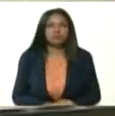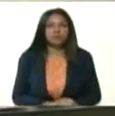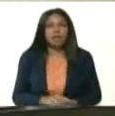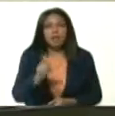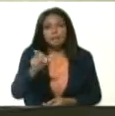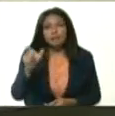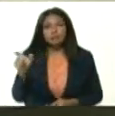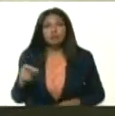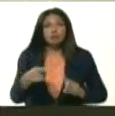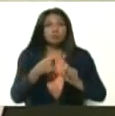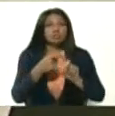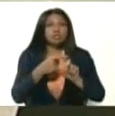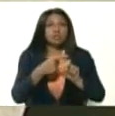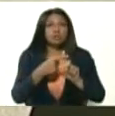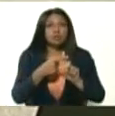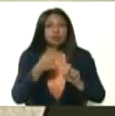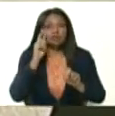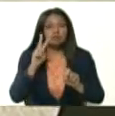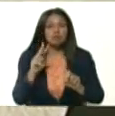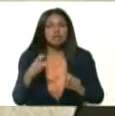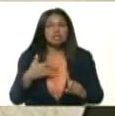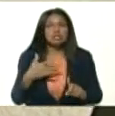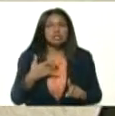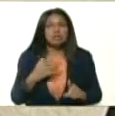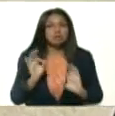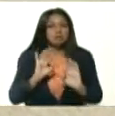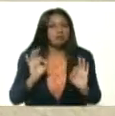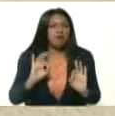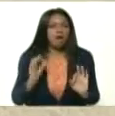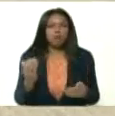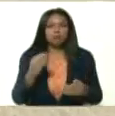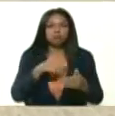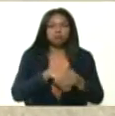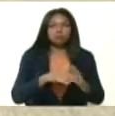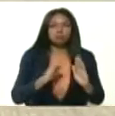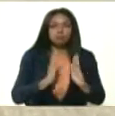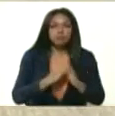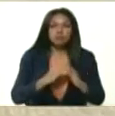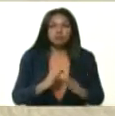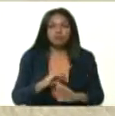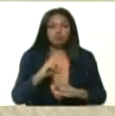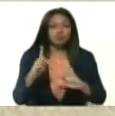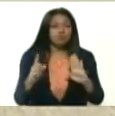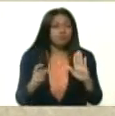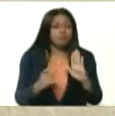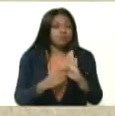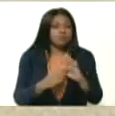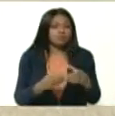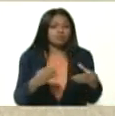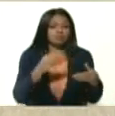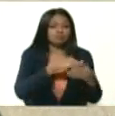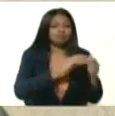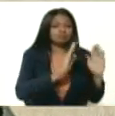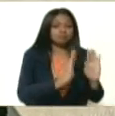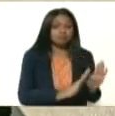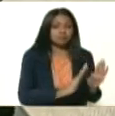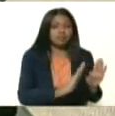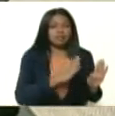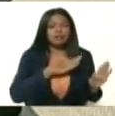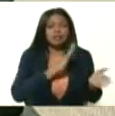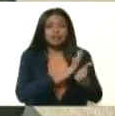pacientes positivos que están asintomáticos en sus hogares, de que estén completamente aislados y